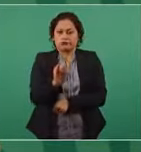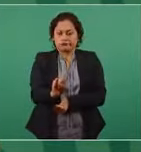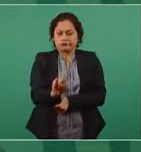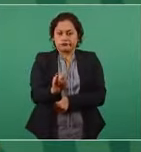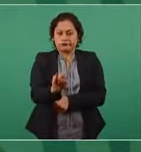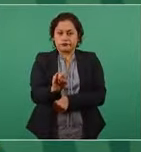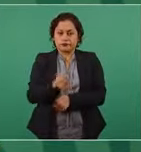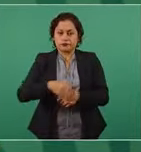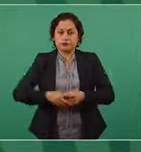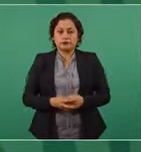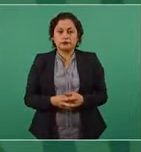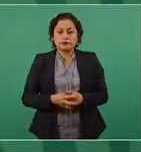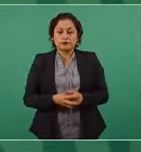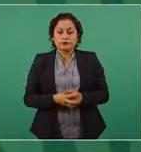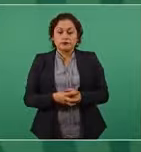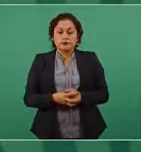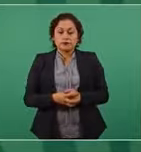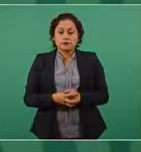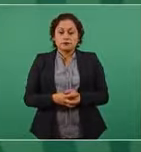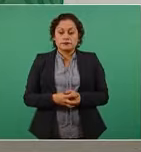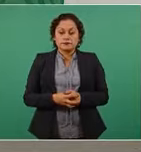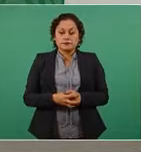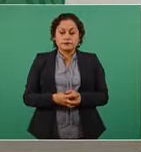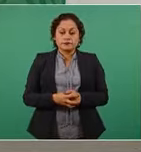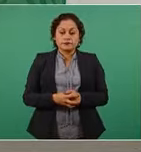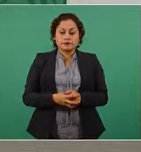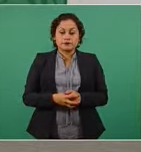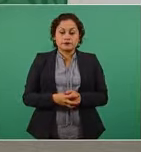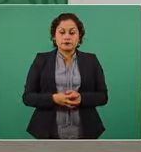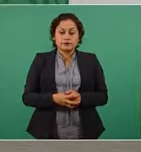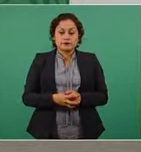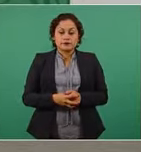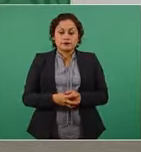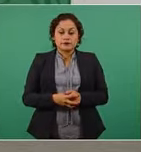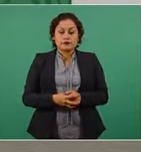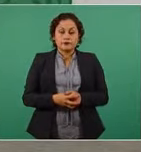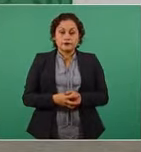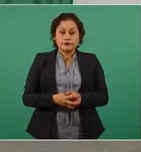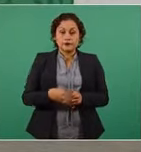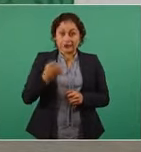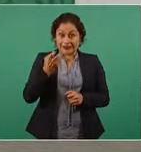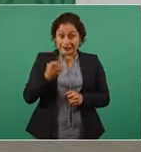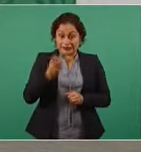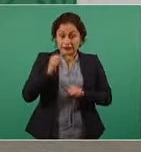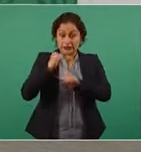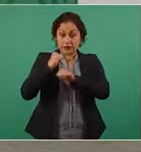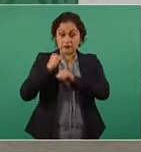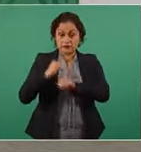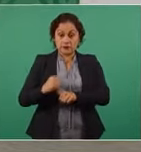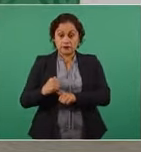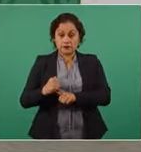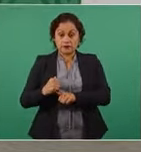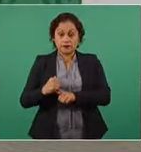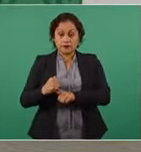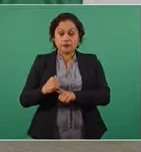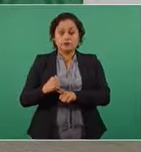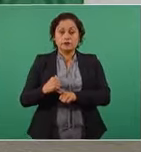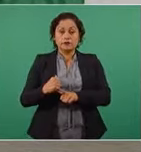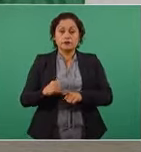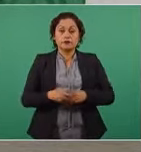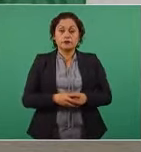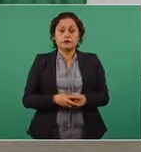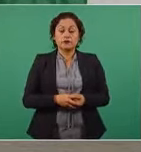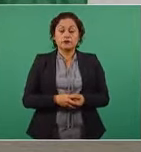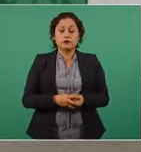está a cargo de la atención a todos los